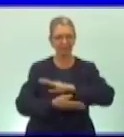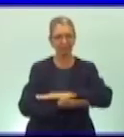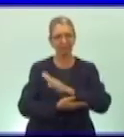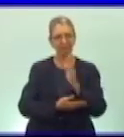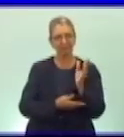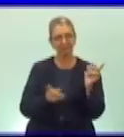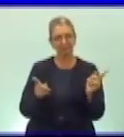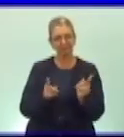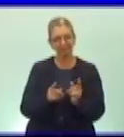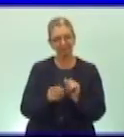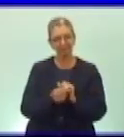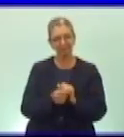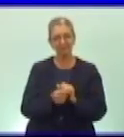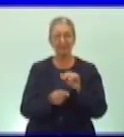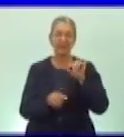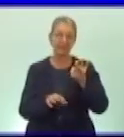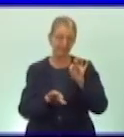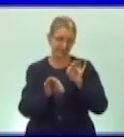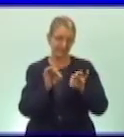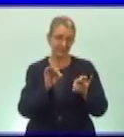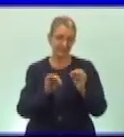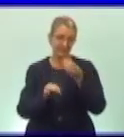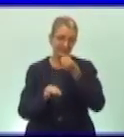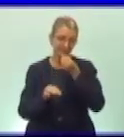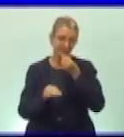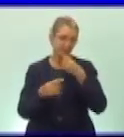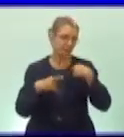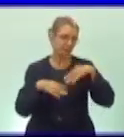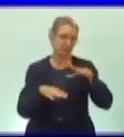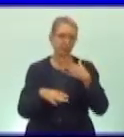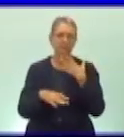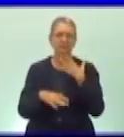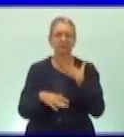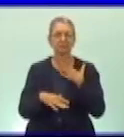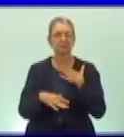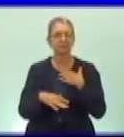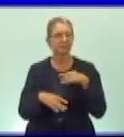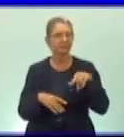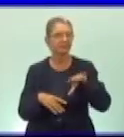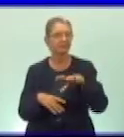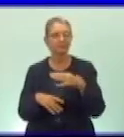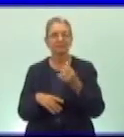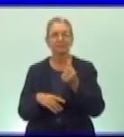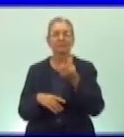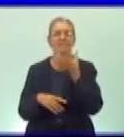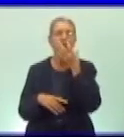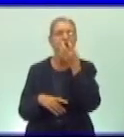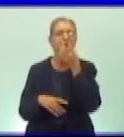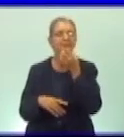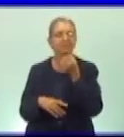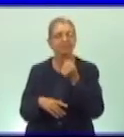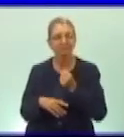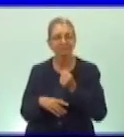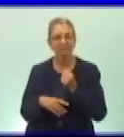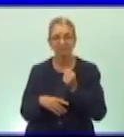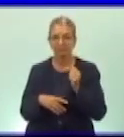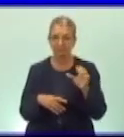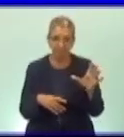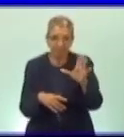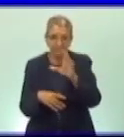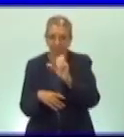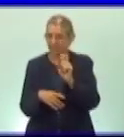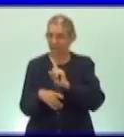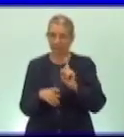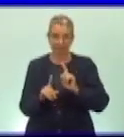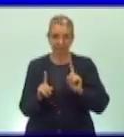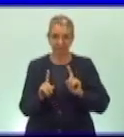tienen para escoger lo que desean hacer. No es que ahora piensen que hay que hacer